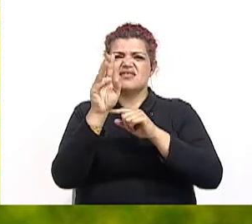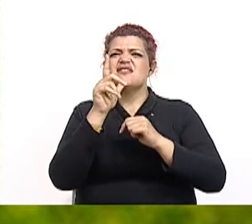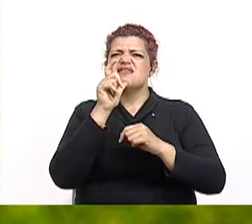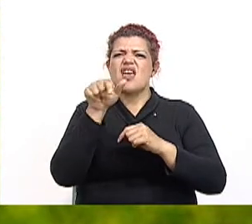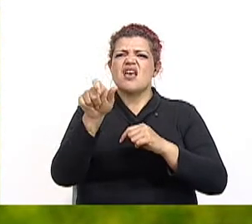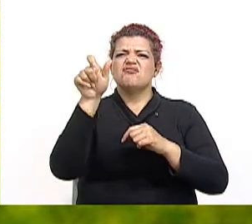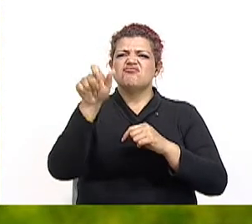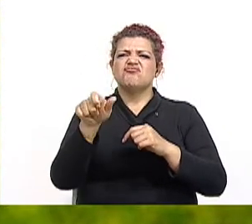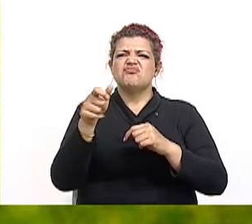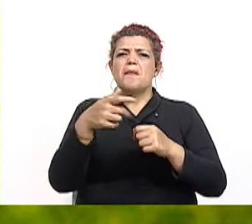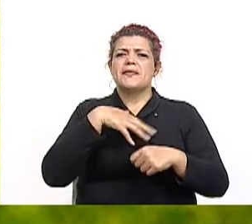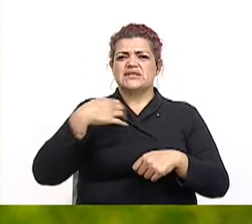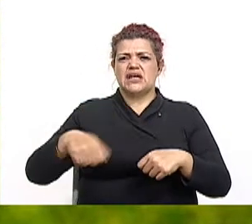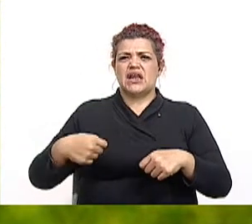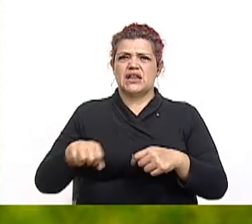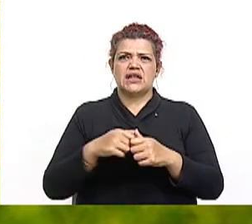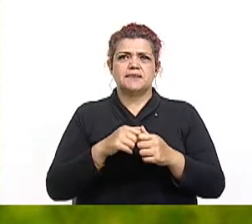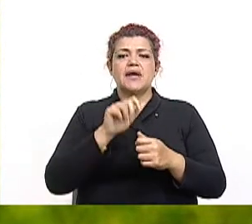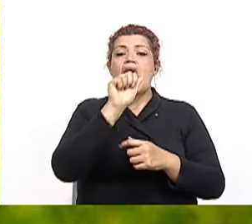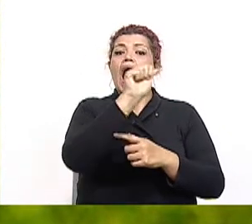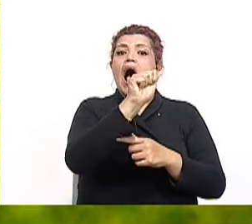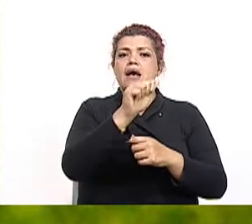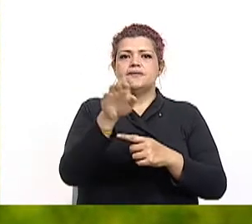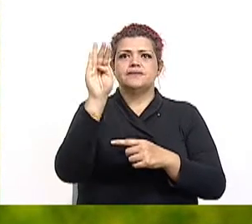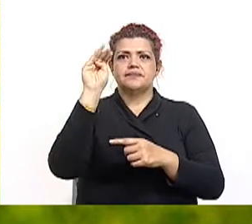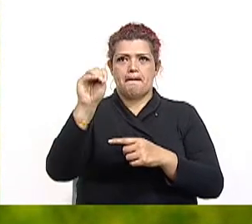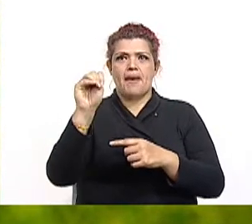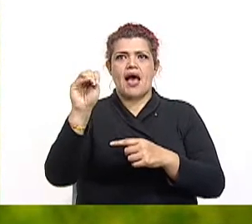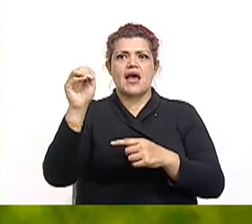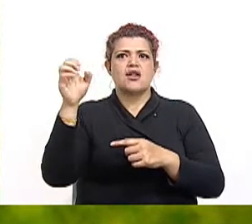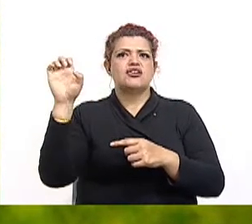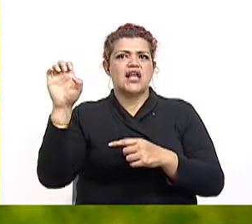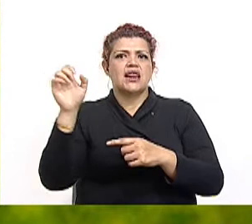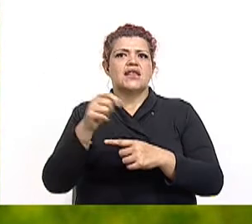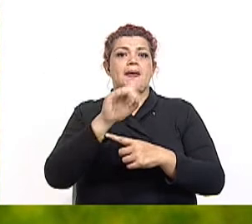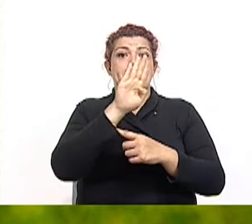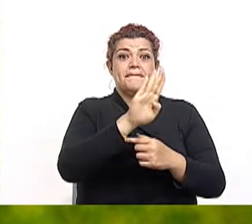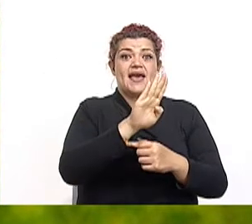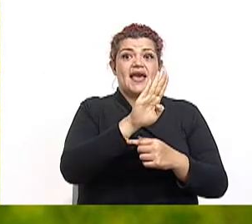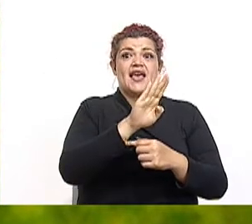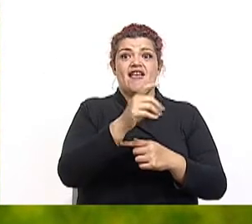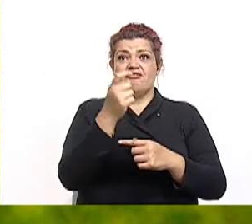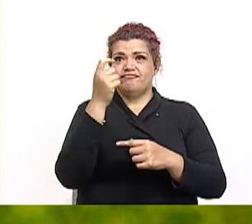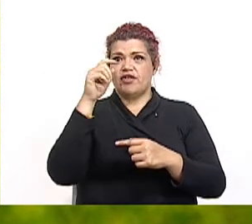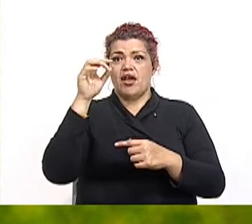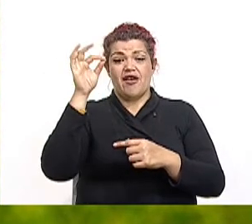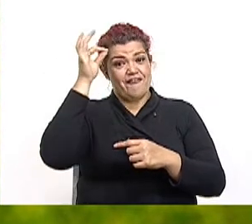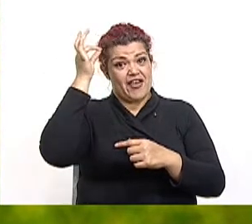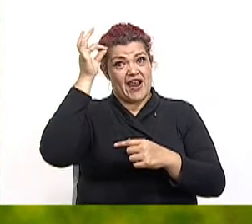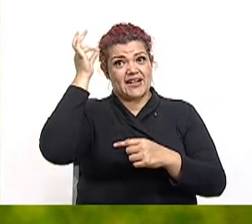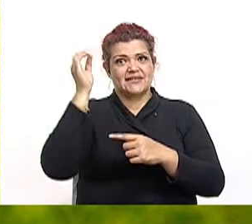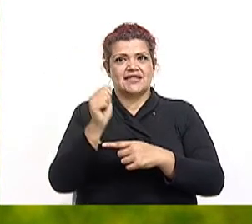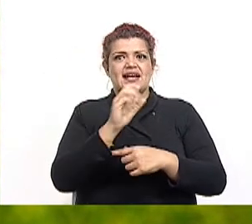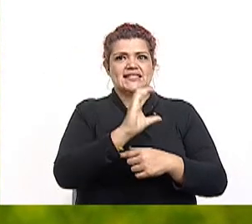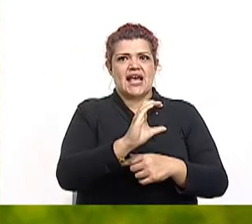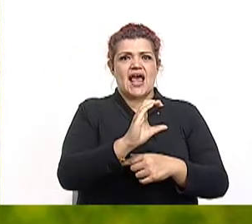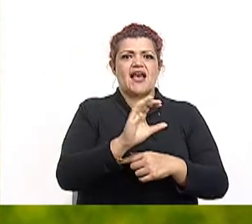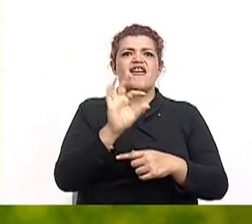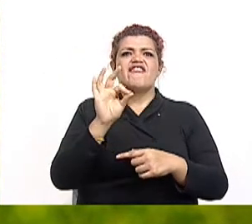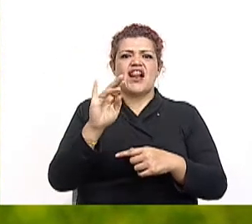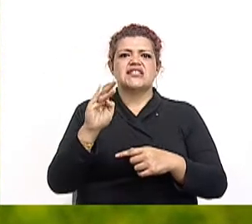A. Mario Echandi. B. José Figuérez Ferrer. O. C. Francisco J. Orlich.